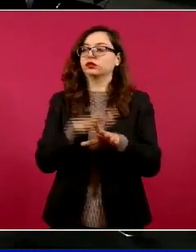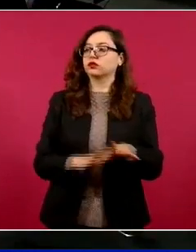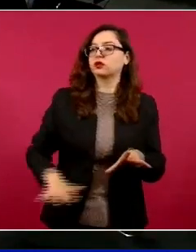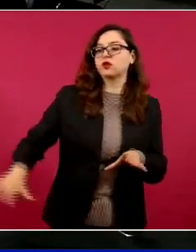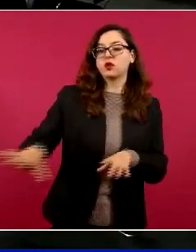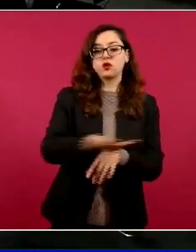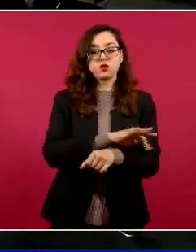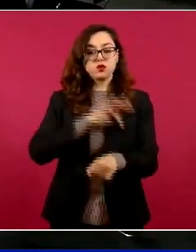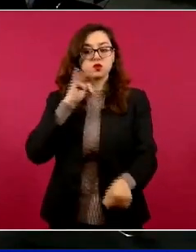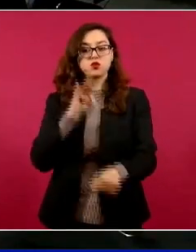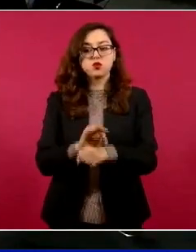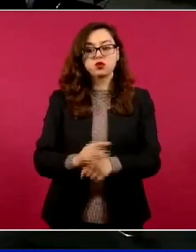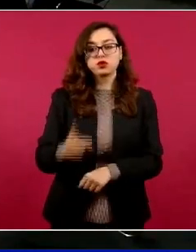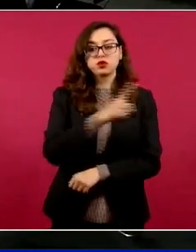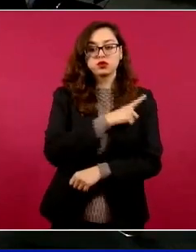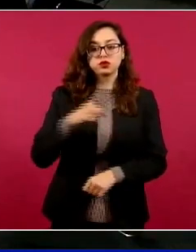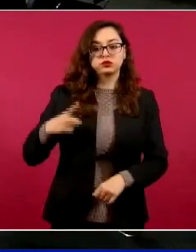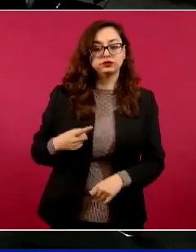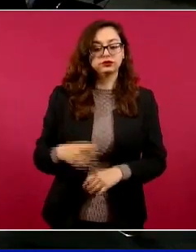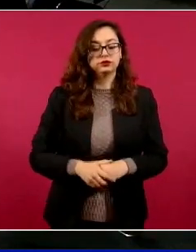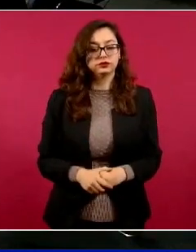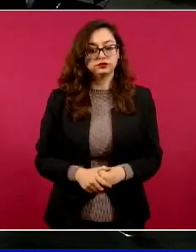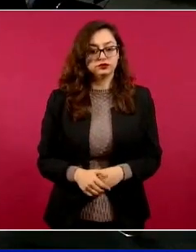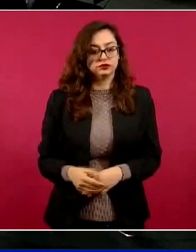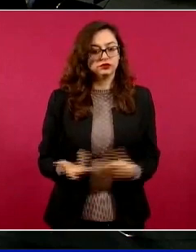ilegales,